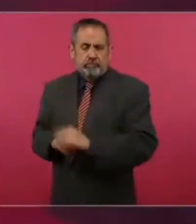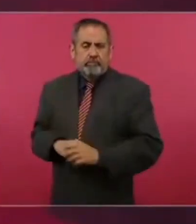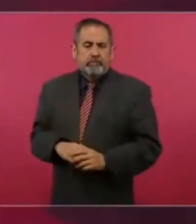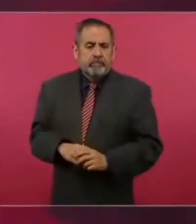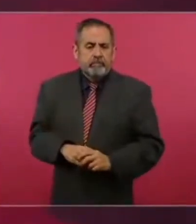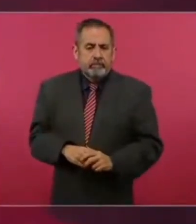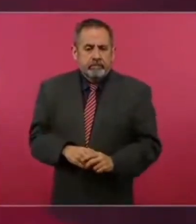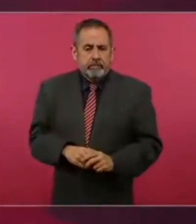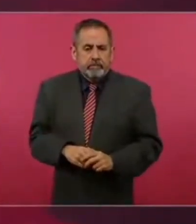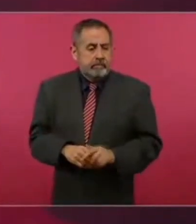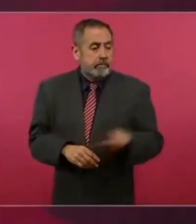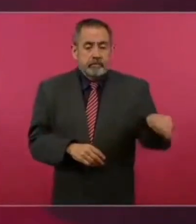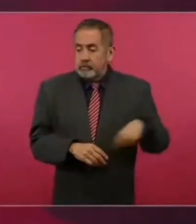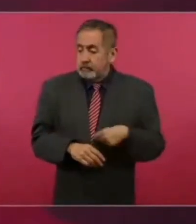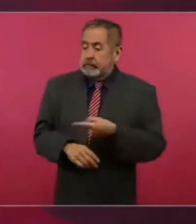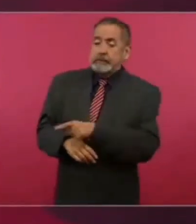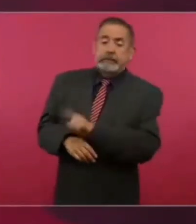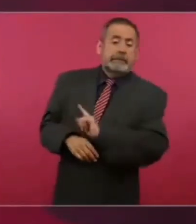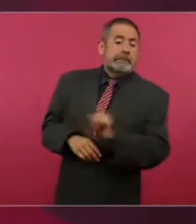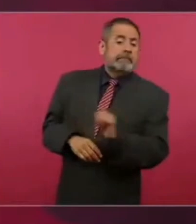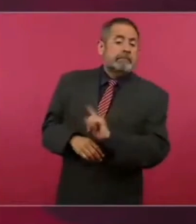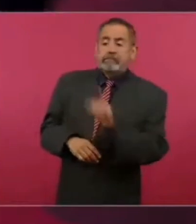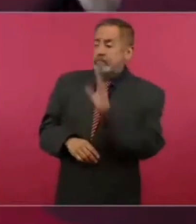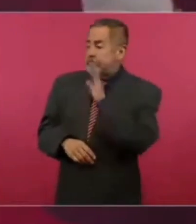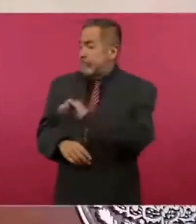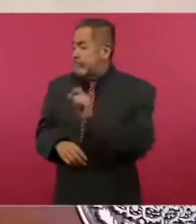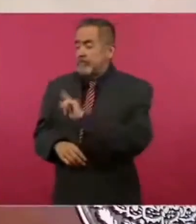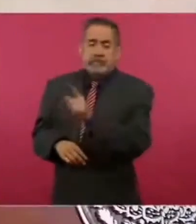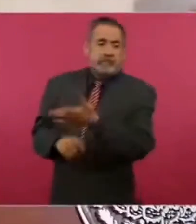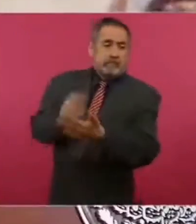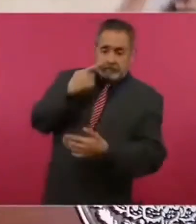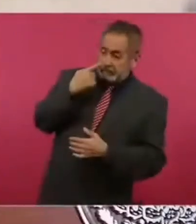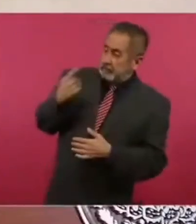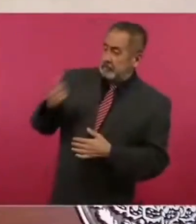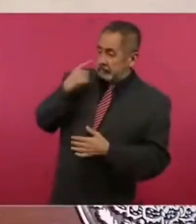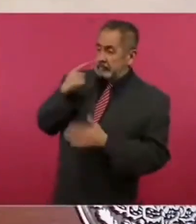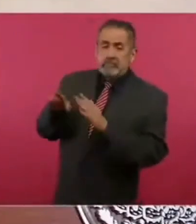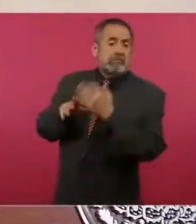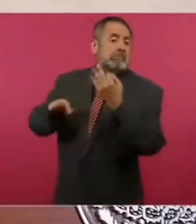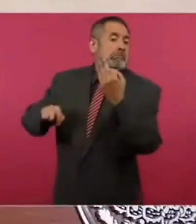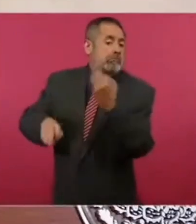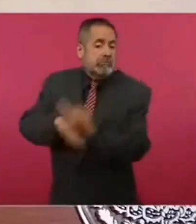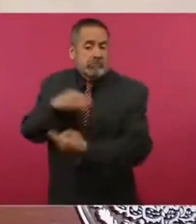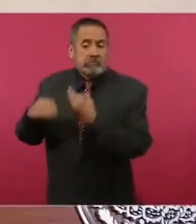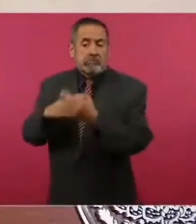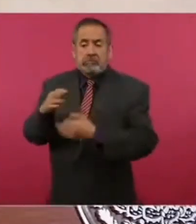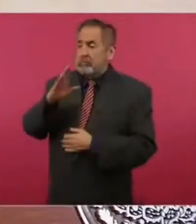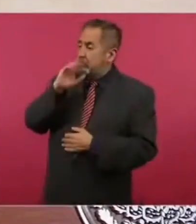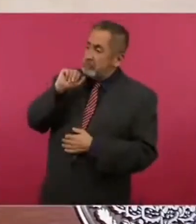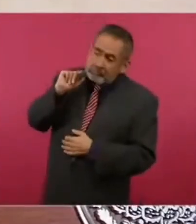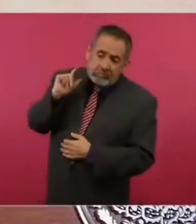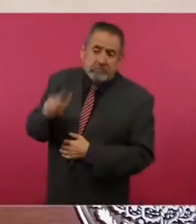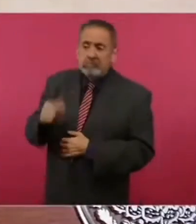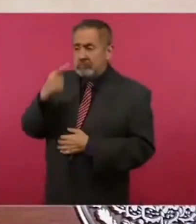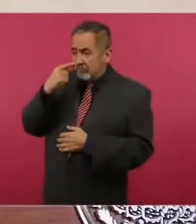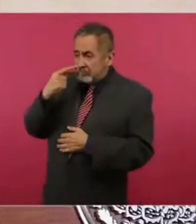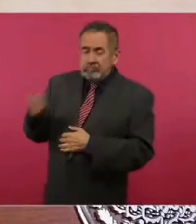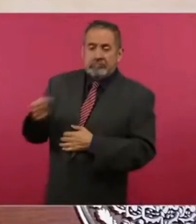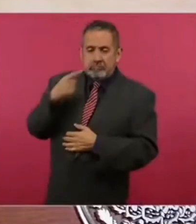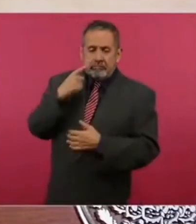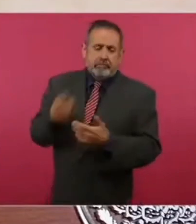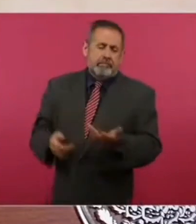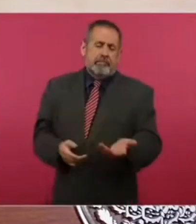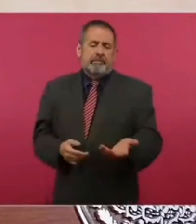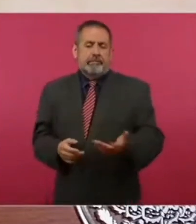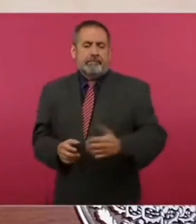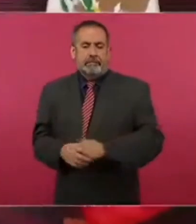usen eso para decir todos los libros están mal. Estamos hablando